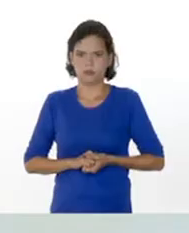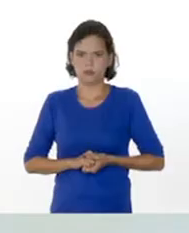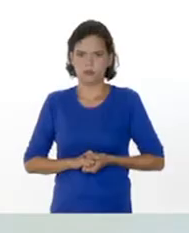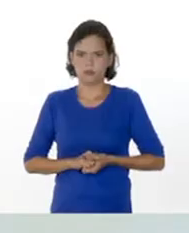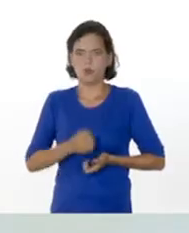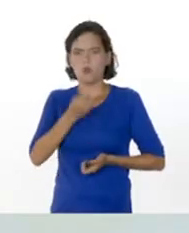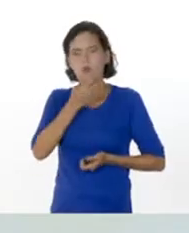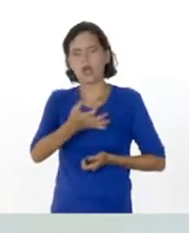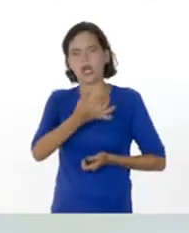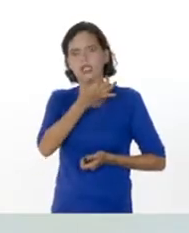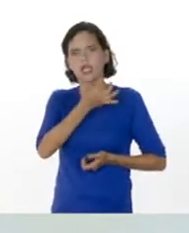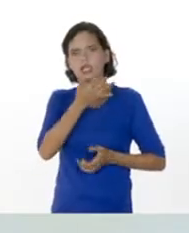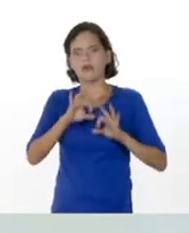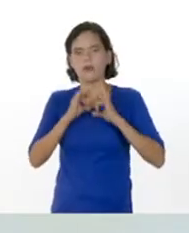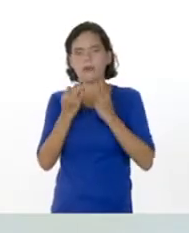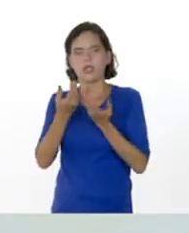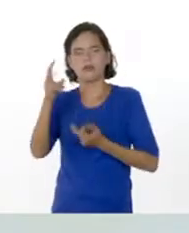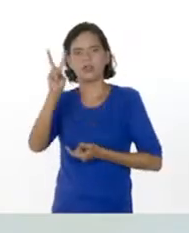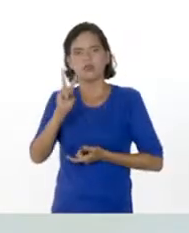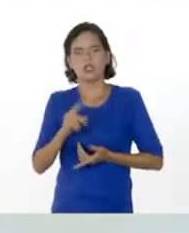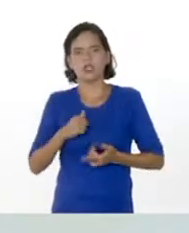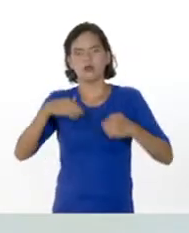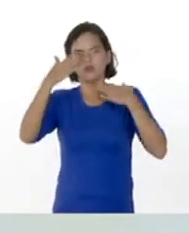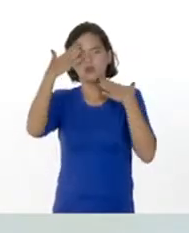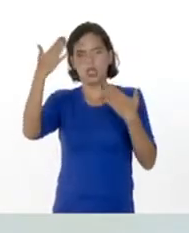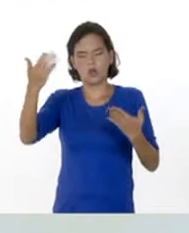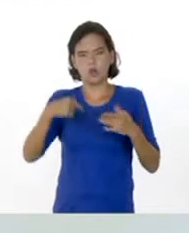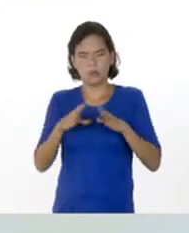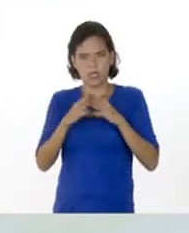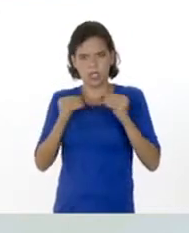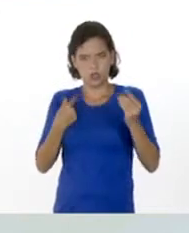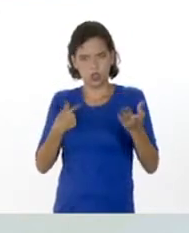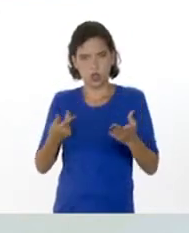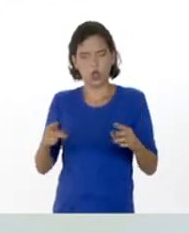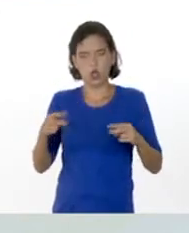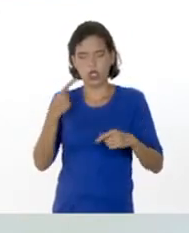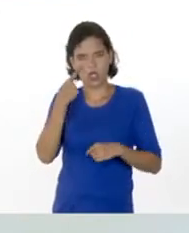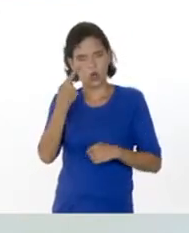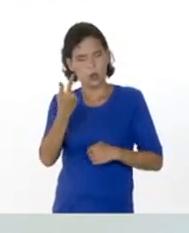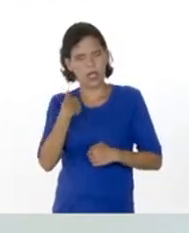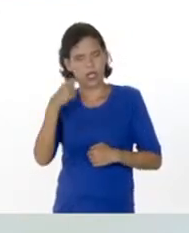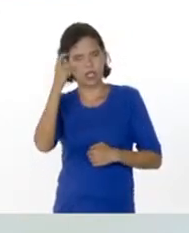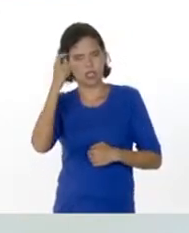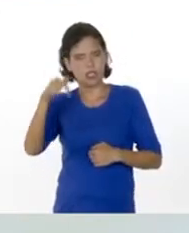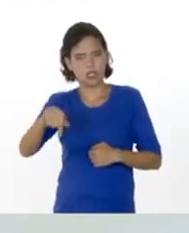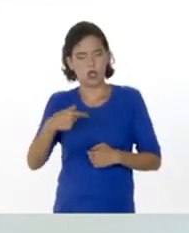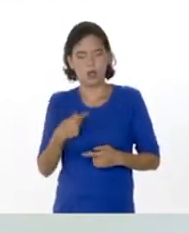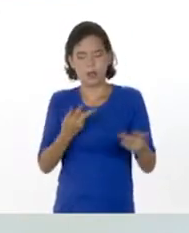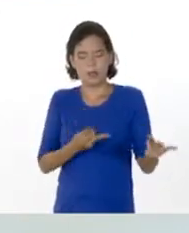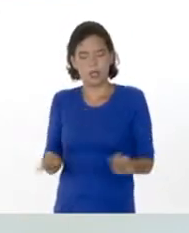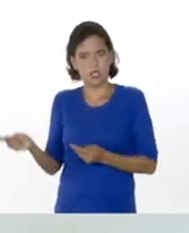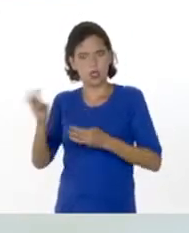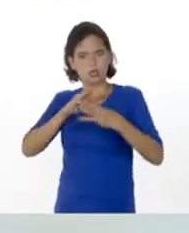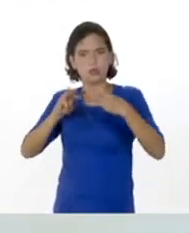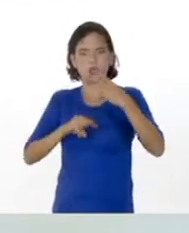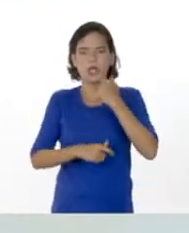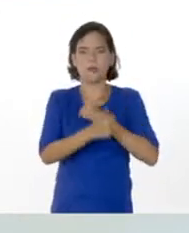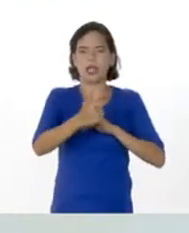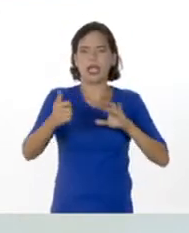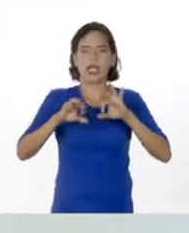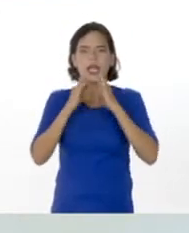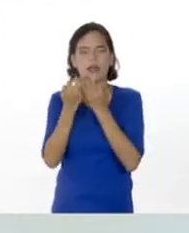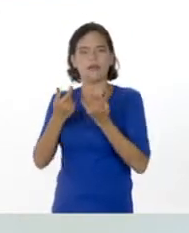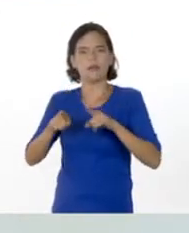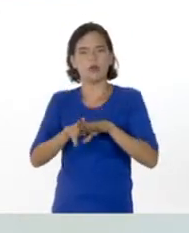Buenas tardes familia venezolana, un saludo caluroso para todos los que nos sintonizan el día de hoy. Bienvenidos a su programa Cada Familia,